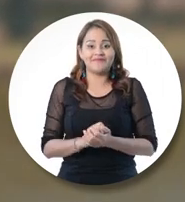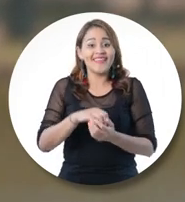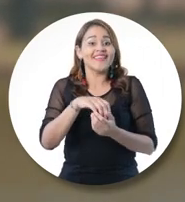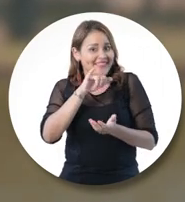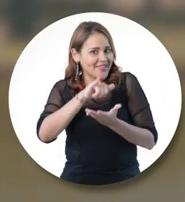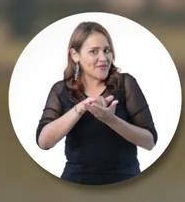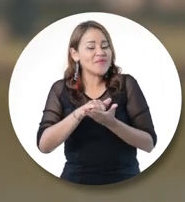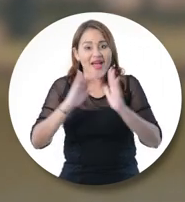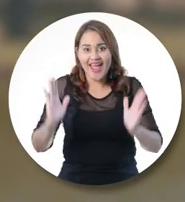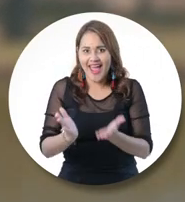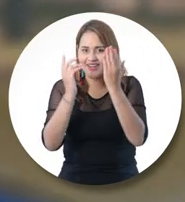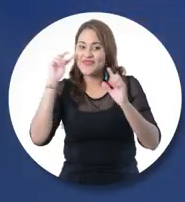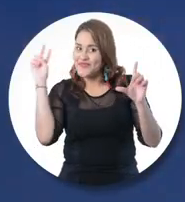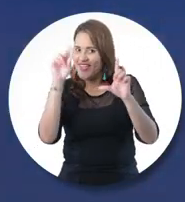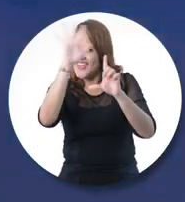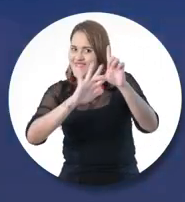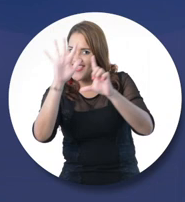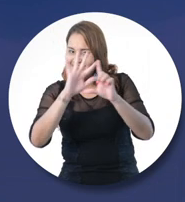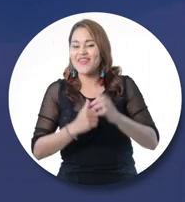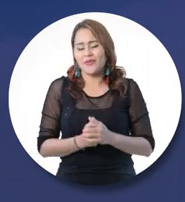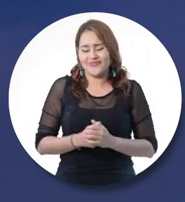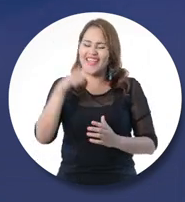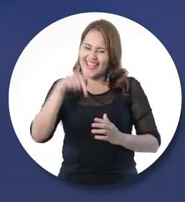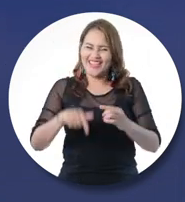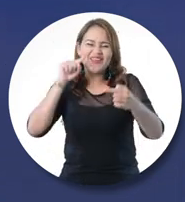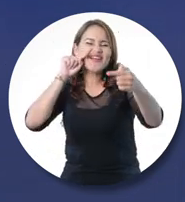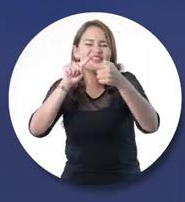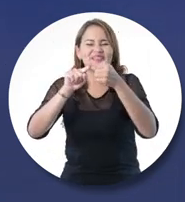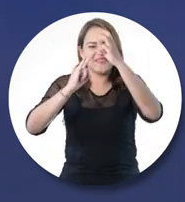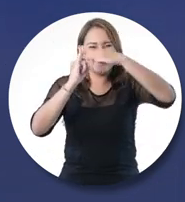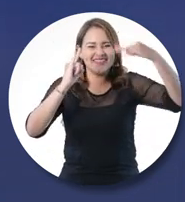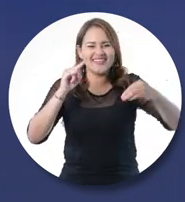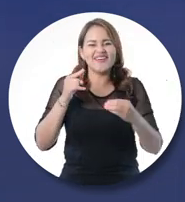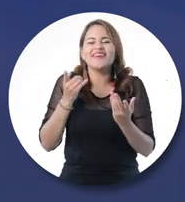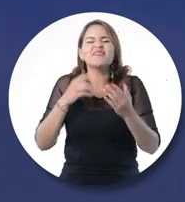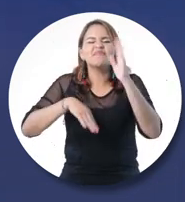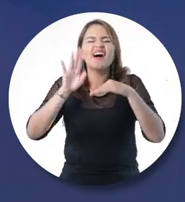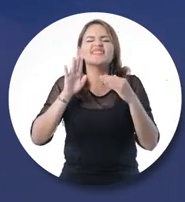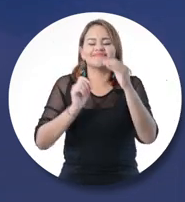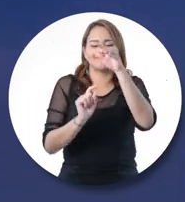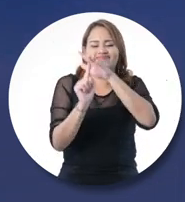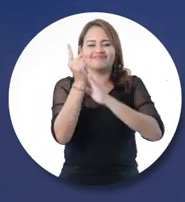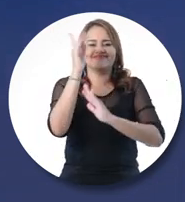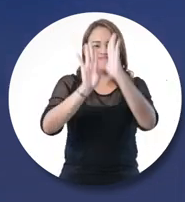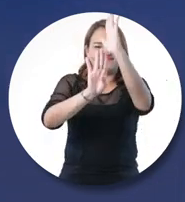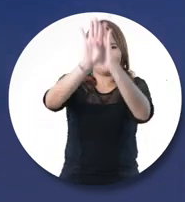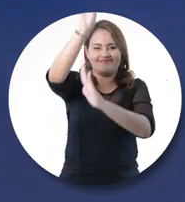que hemos preparado para ti. En la Universidad del Magdalena, siempre buscamos rutas para avanzar.